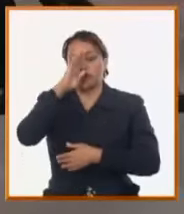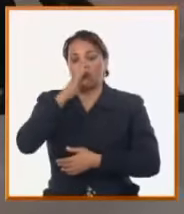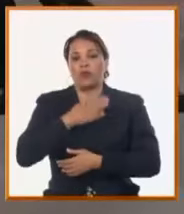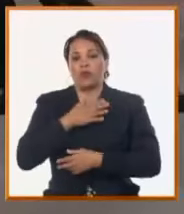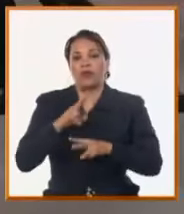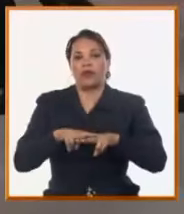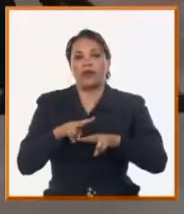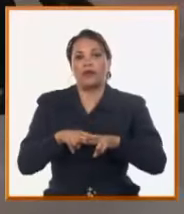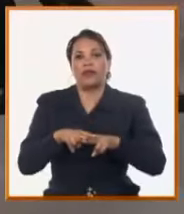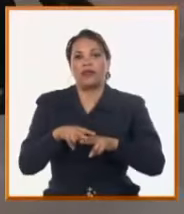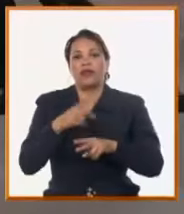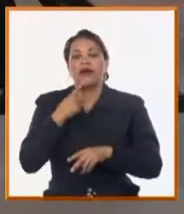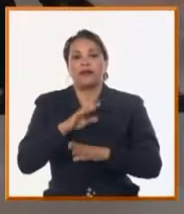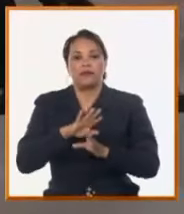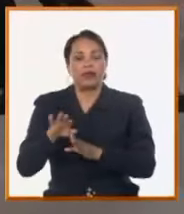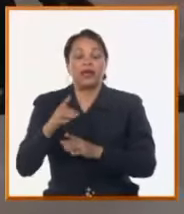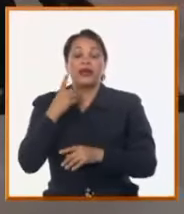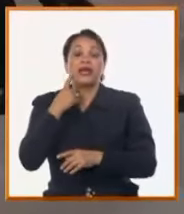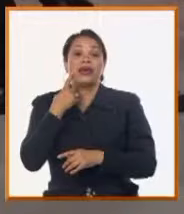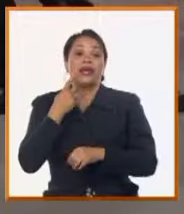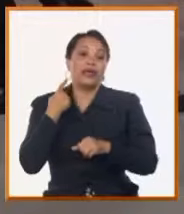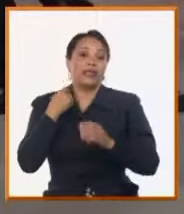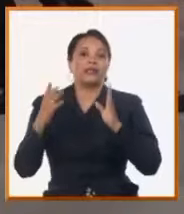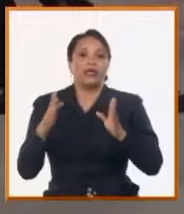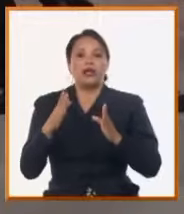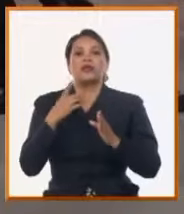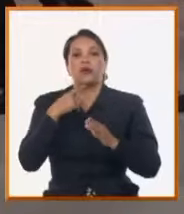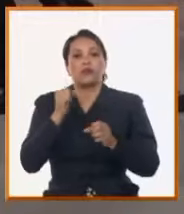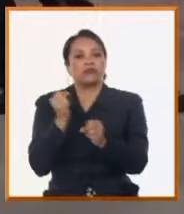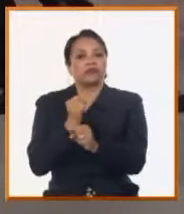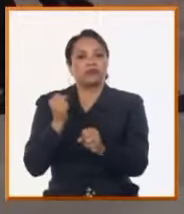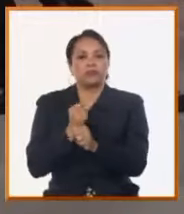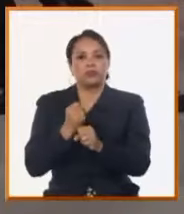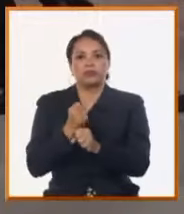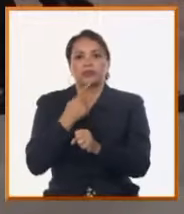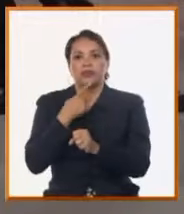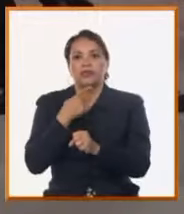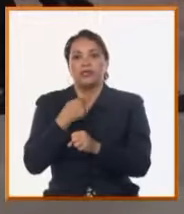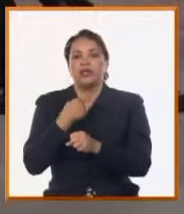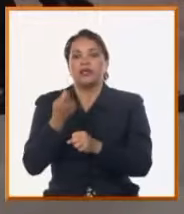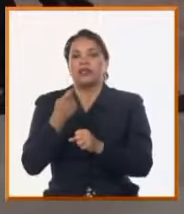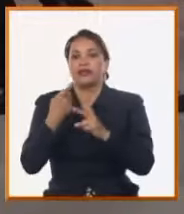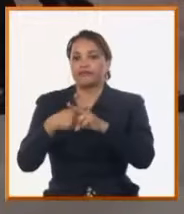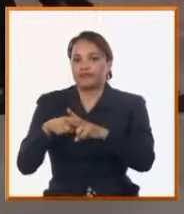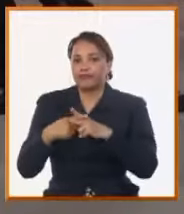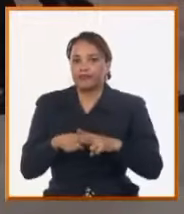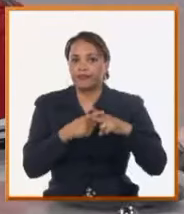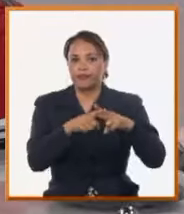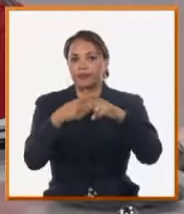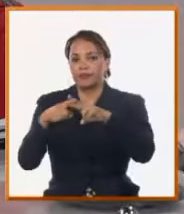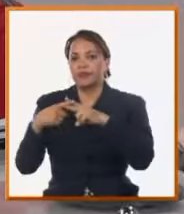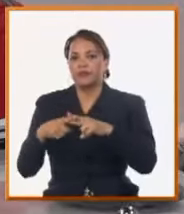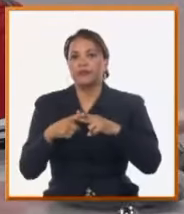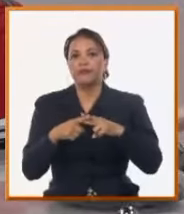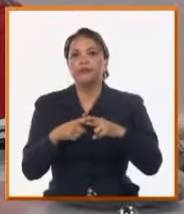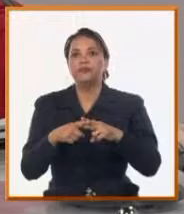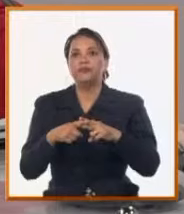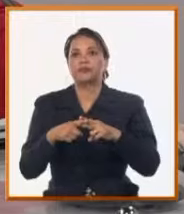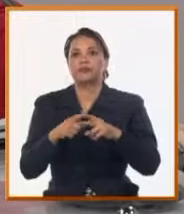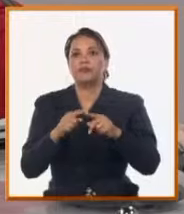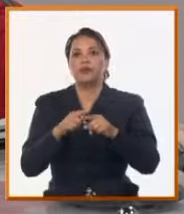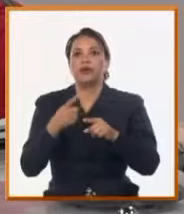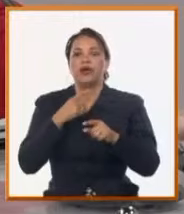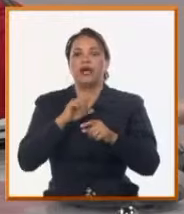vamos a seguir trabajando en las inversiones que van a dar un nivel de satisfacción a la población, estamos hablando de Cuenca Sur,